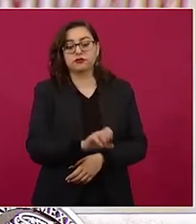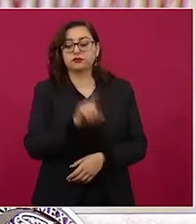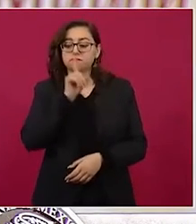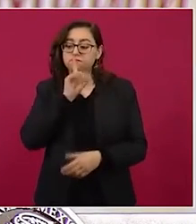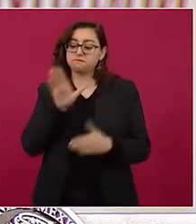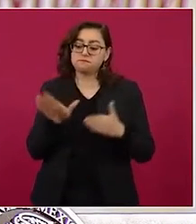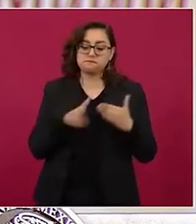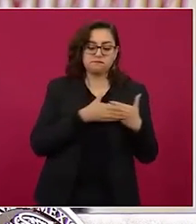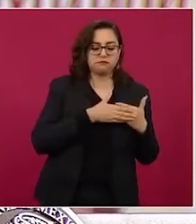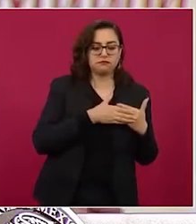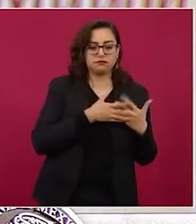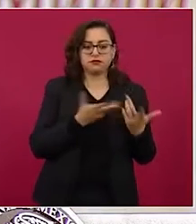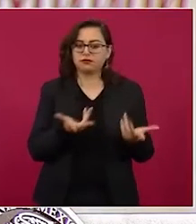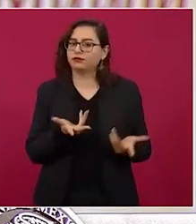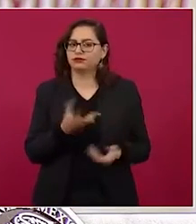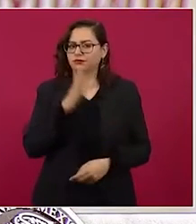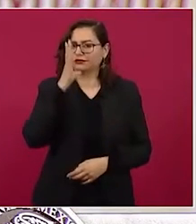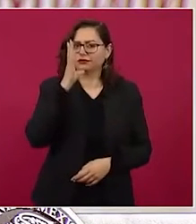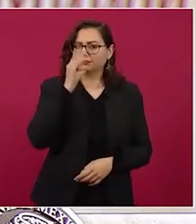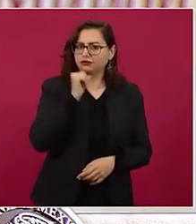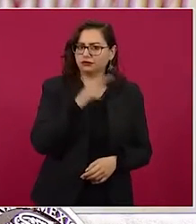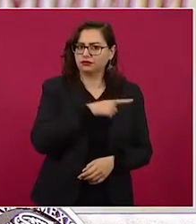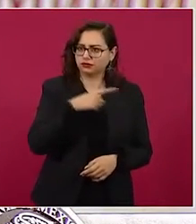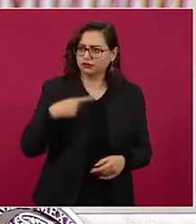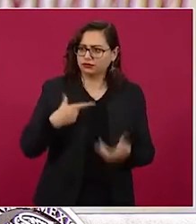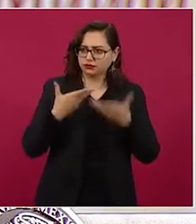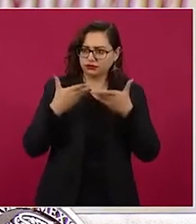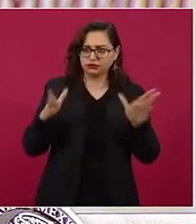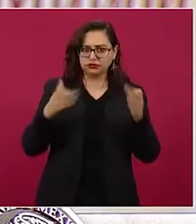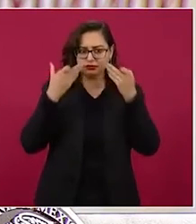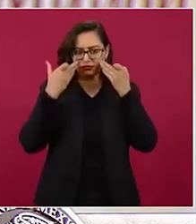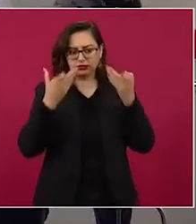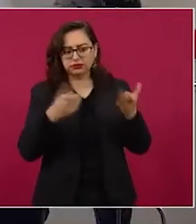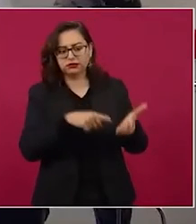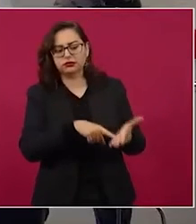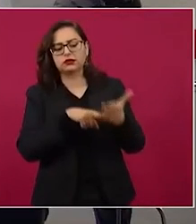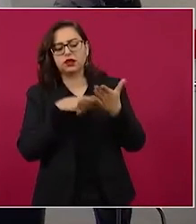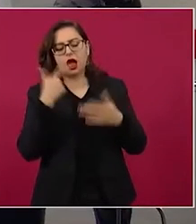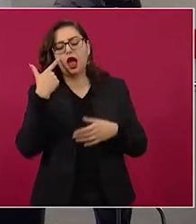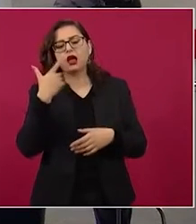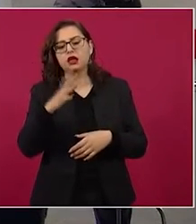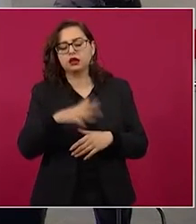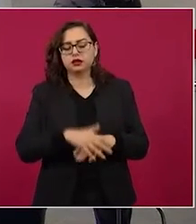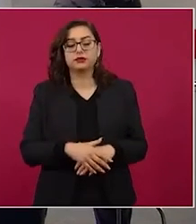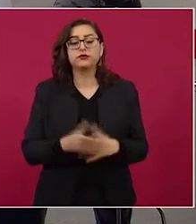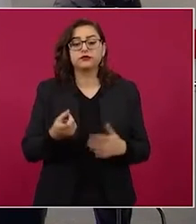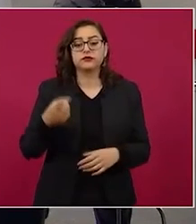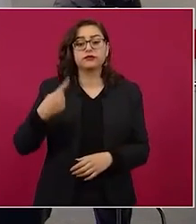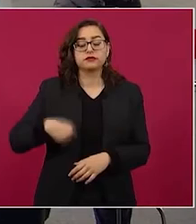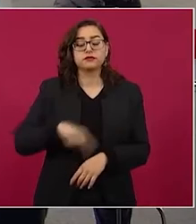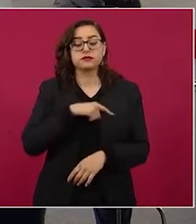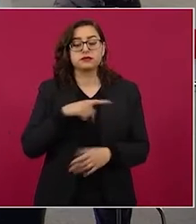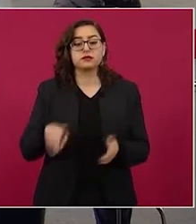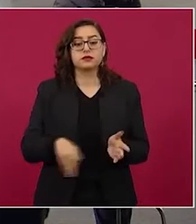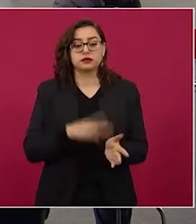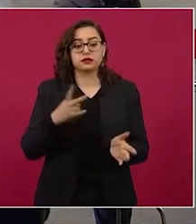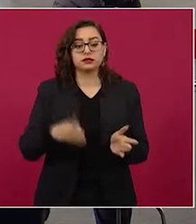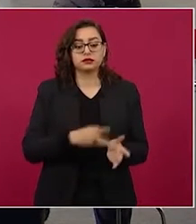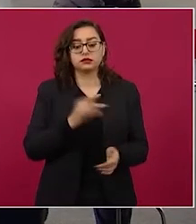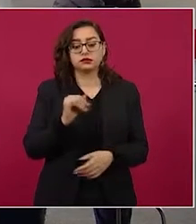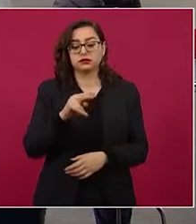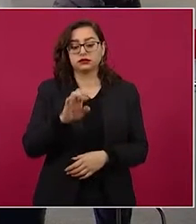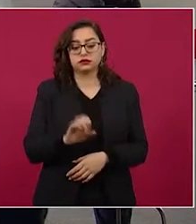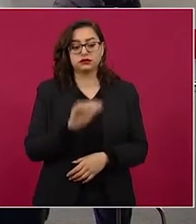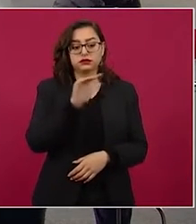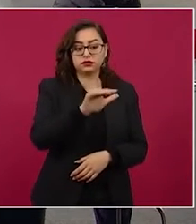excepción. Nosotros lo que sí hemos venido haciendo reiteradamente al Instituto Nacional Electoral y a otras